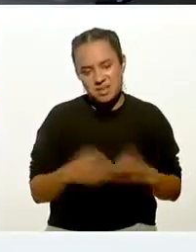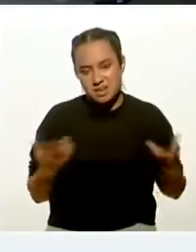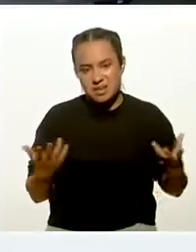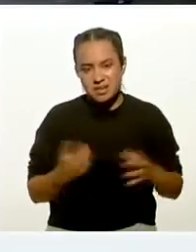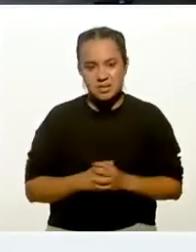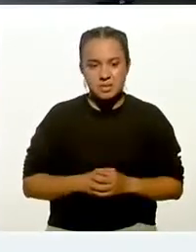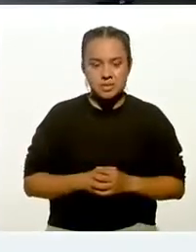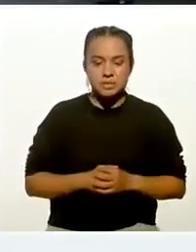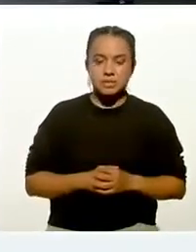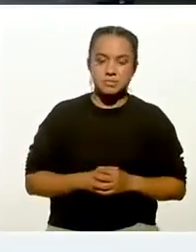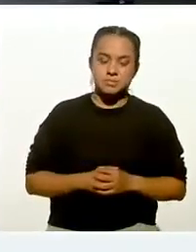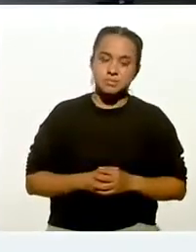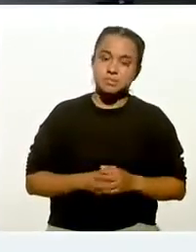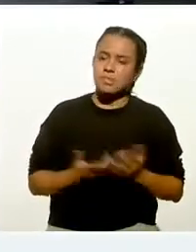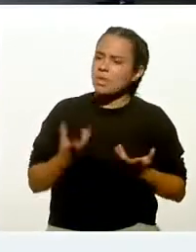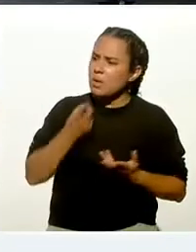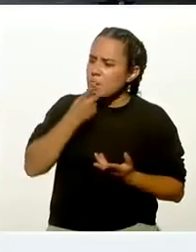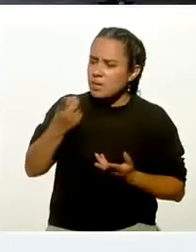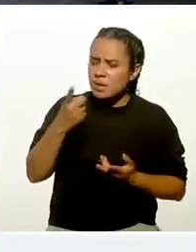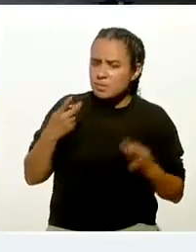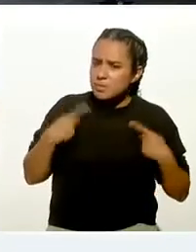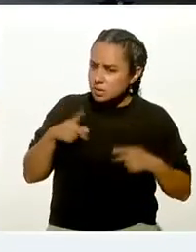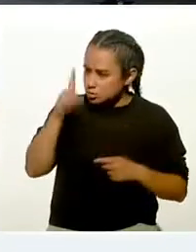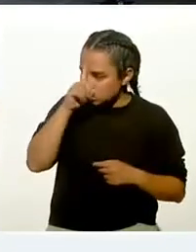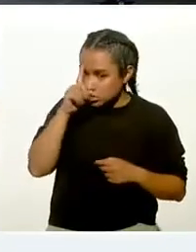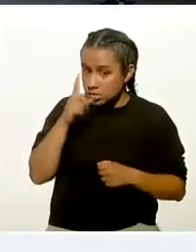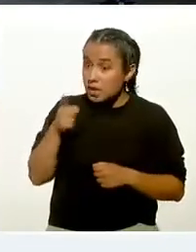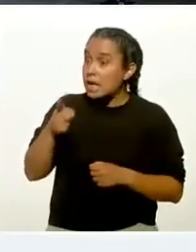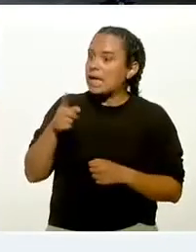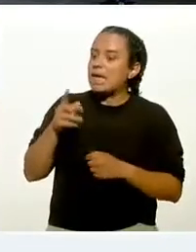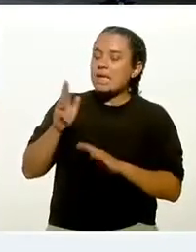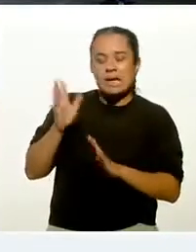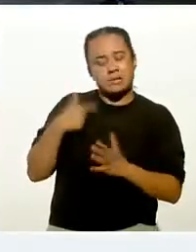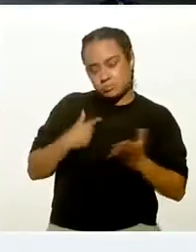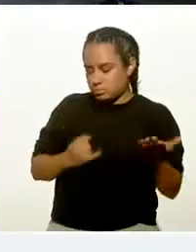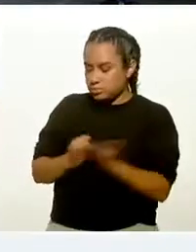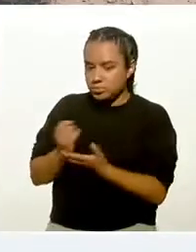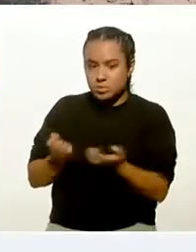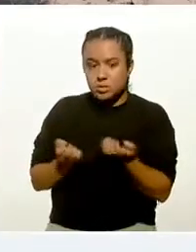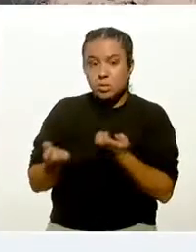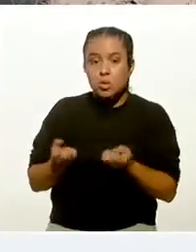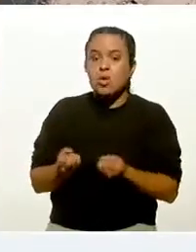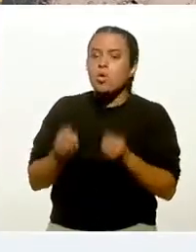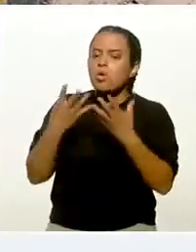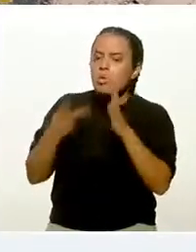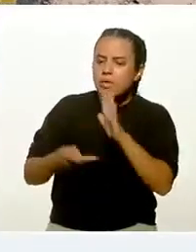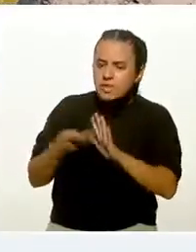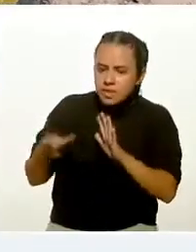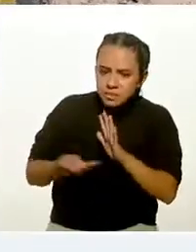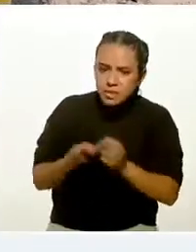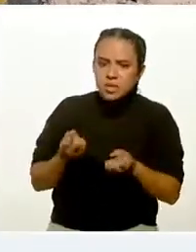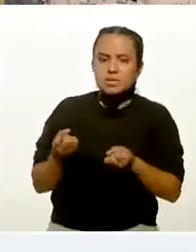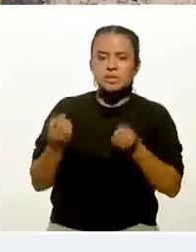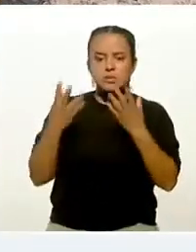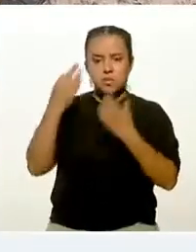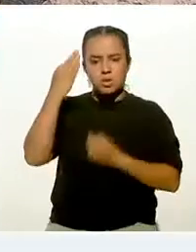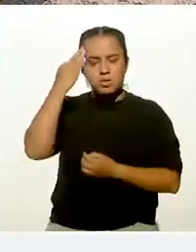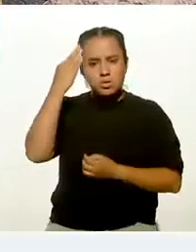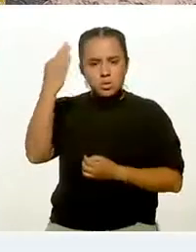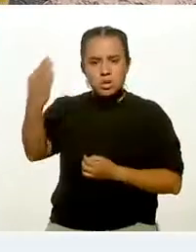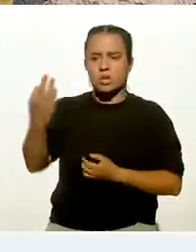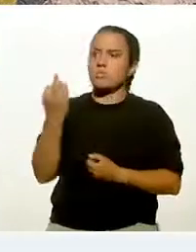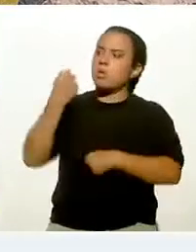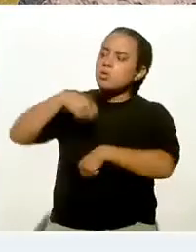¿Qué le podemos decir a la gente que está decidiendo empezar a hacer ejercicio? ¿Qué tan frecuente y cuánto debe de durar? ¿Cuánto debe de la semana,